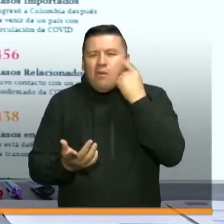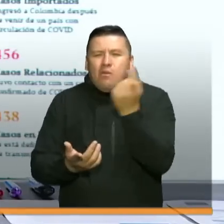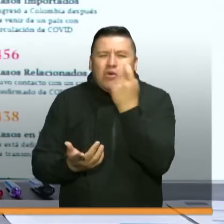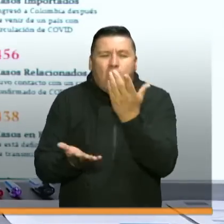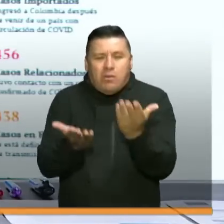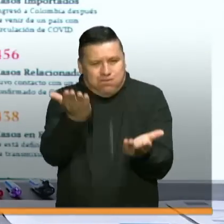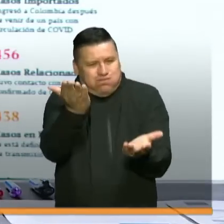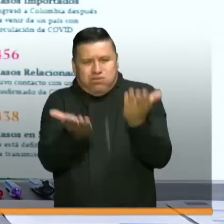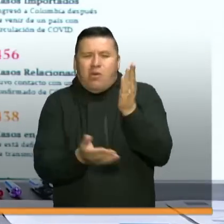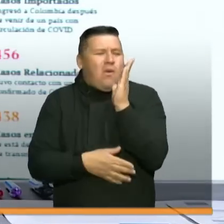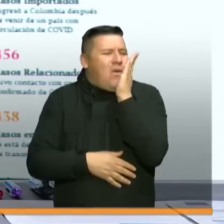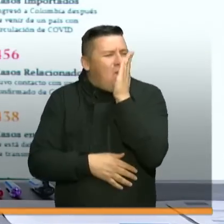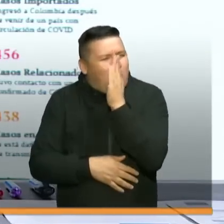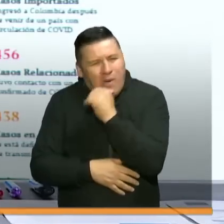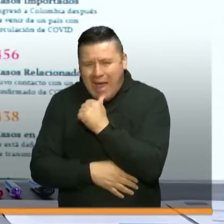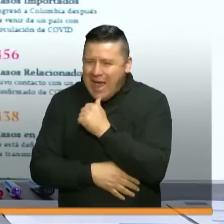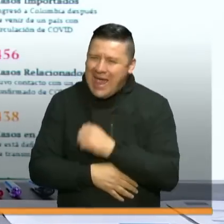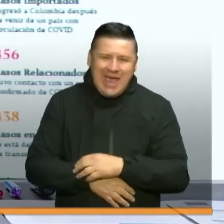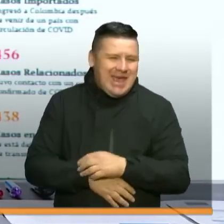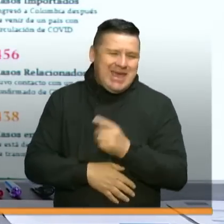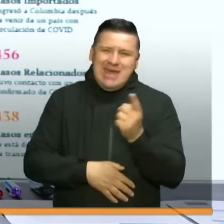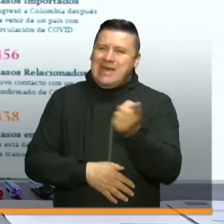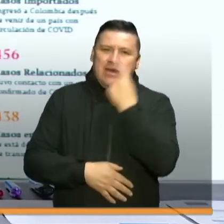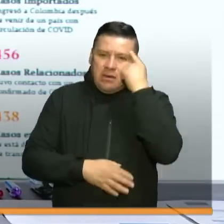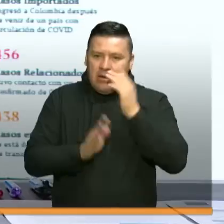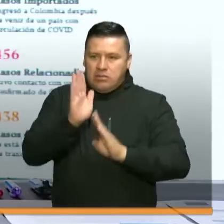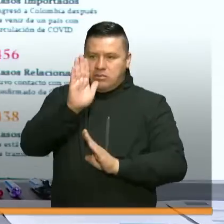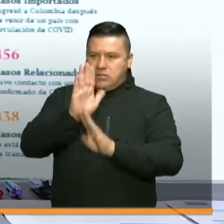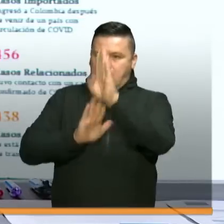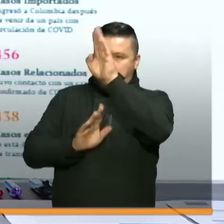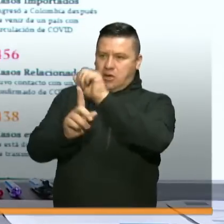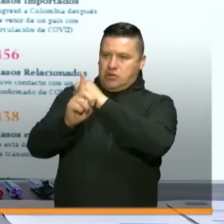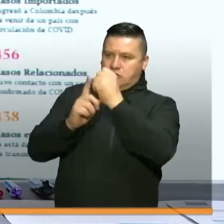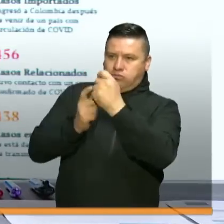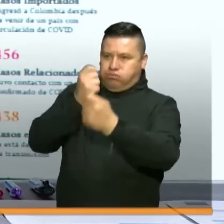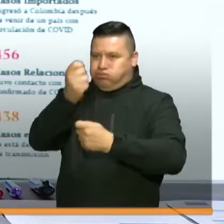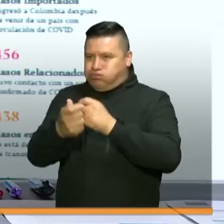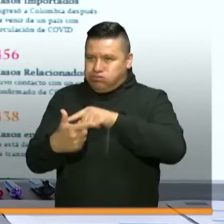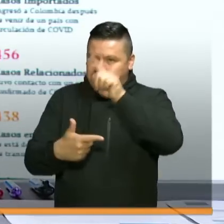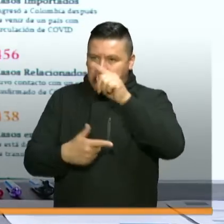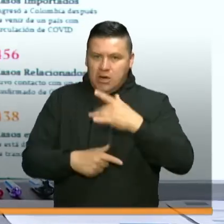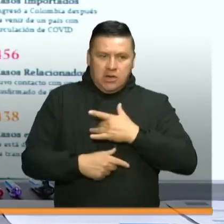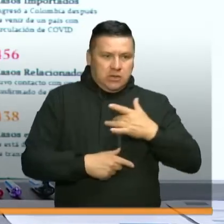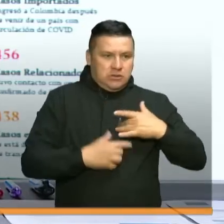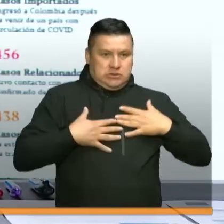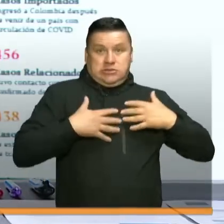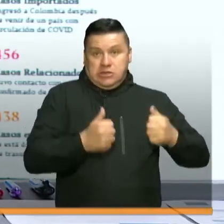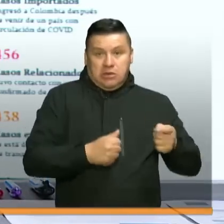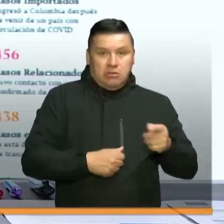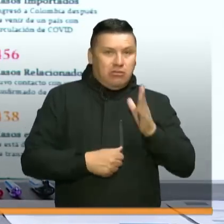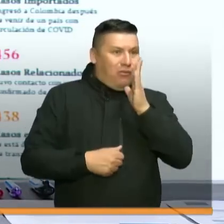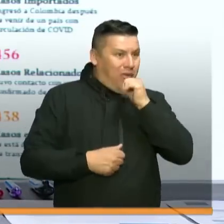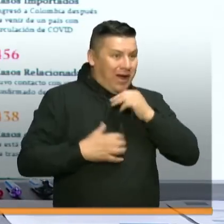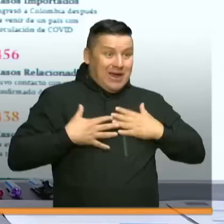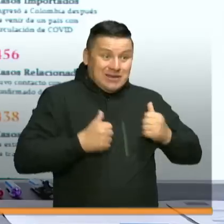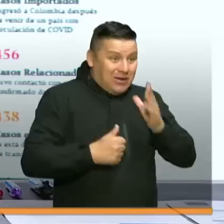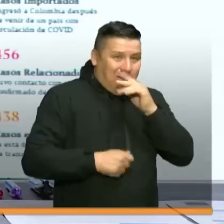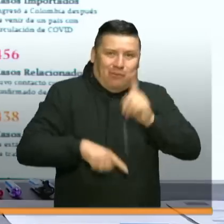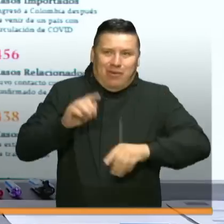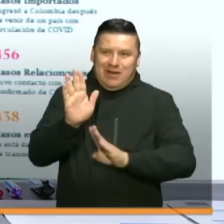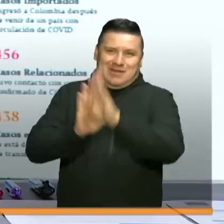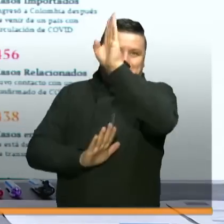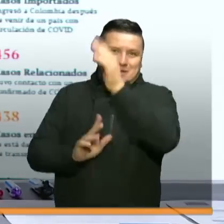porque no hay un dilema entre desarrollo social y salud. Si no hay salud, no hay desarrollo social,